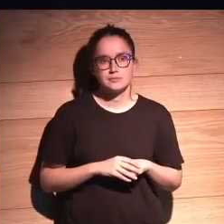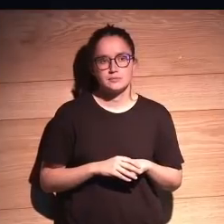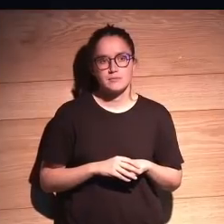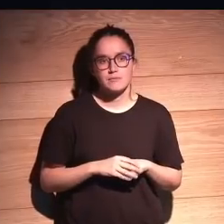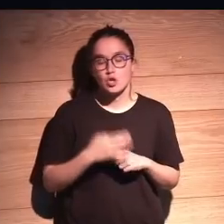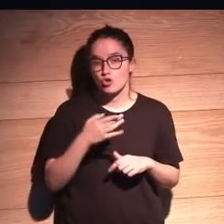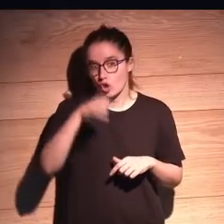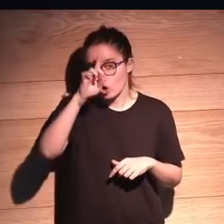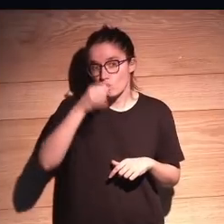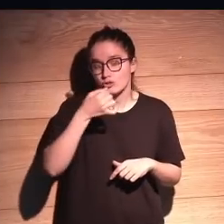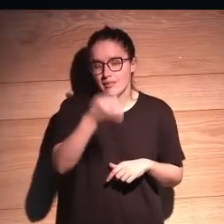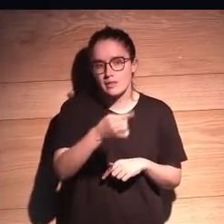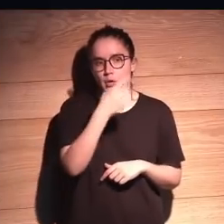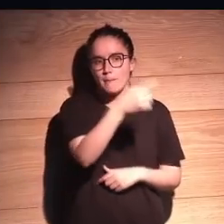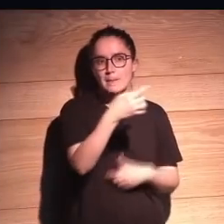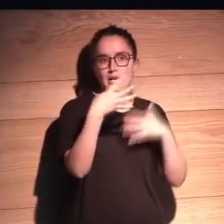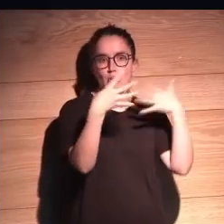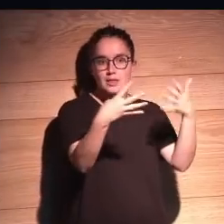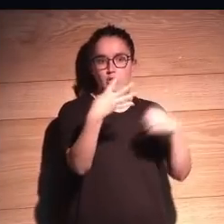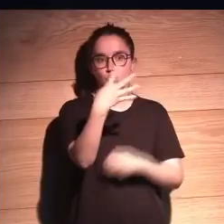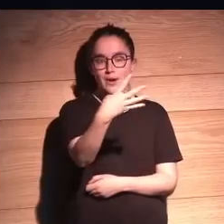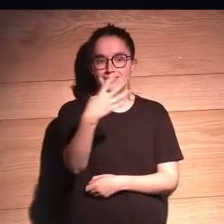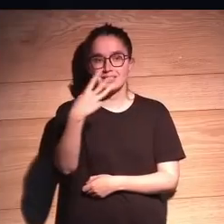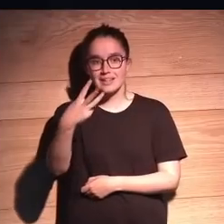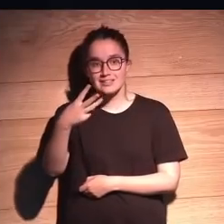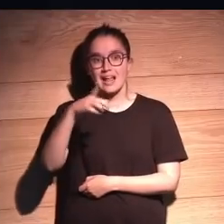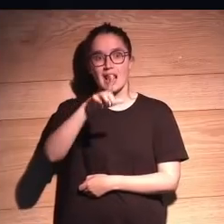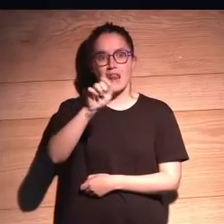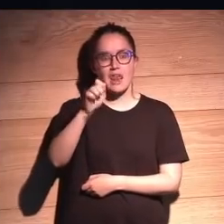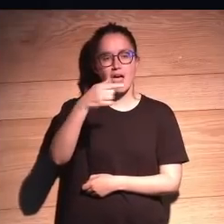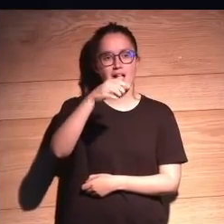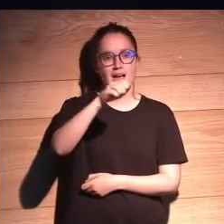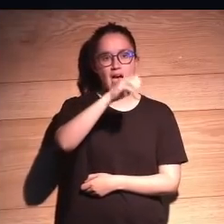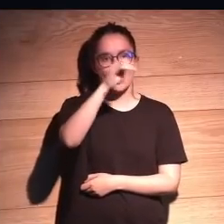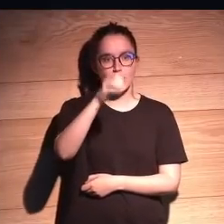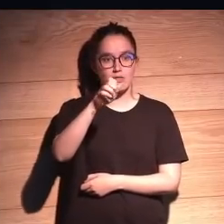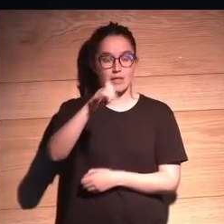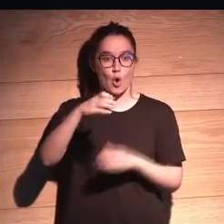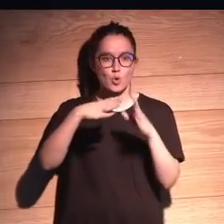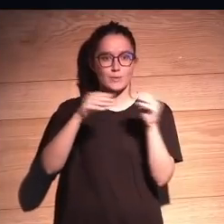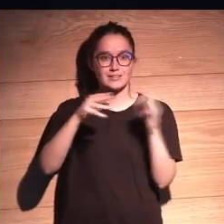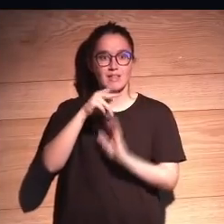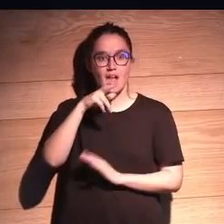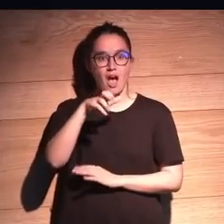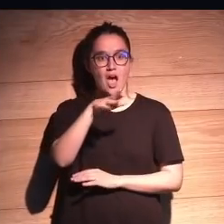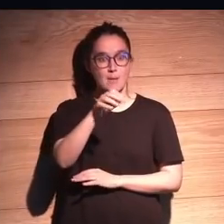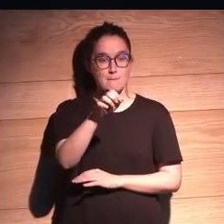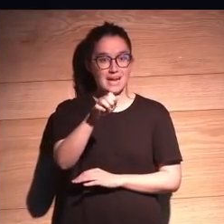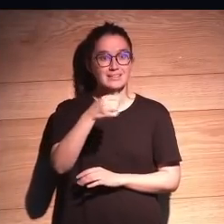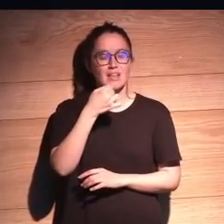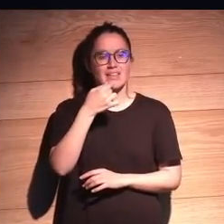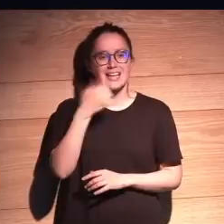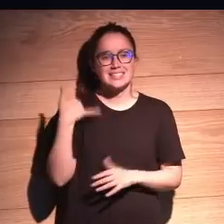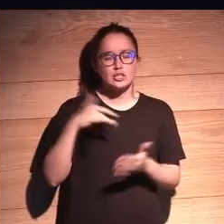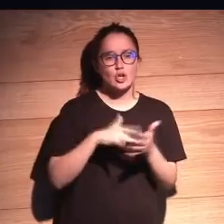no se dice, pero en 1943, la Gazette de Harvard notificaba que se habían llegado ya a los 10.000